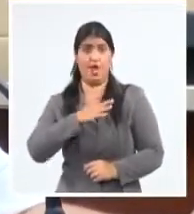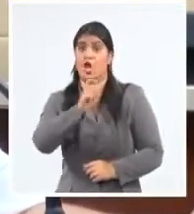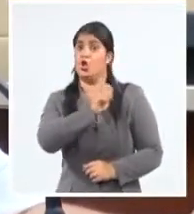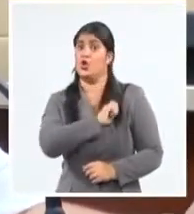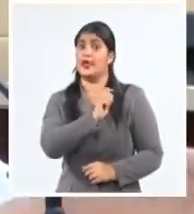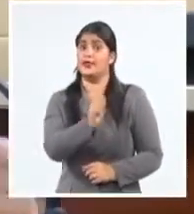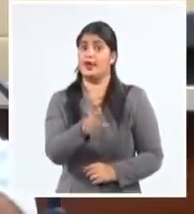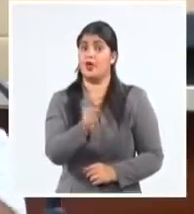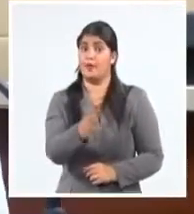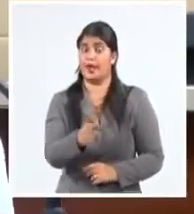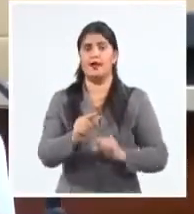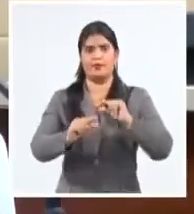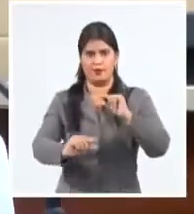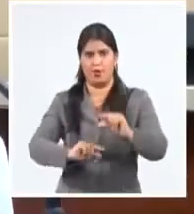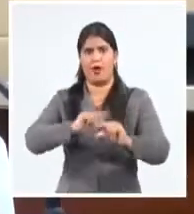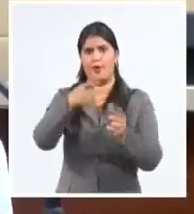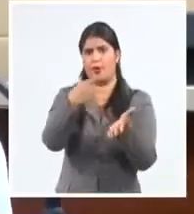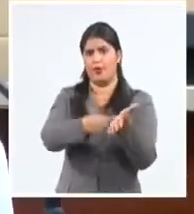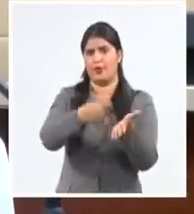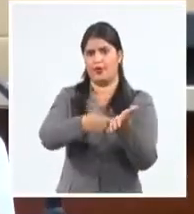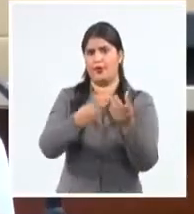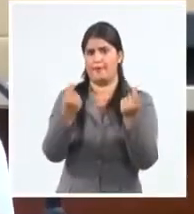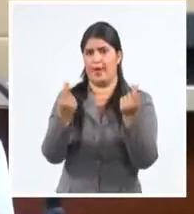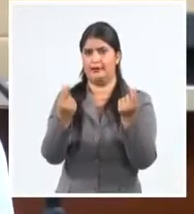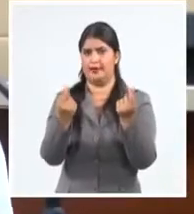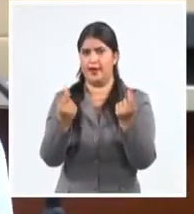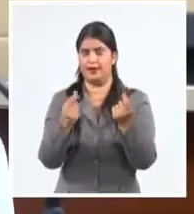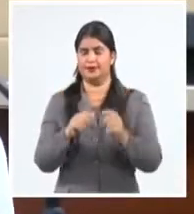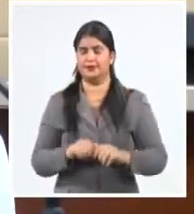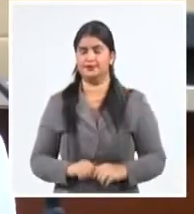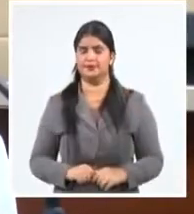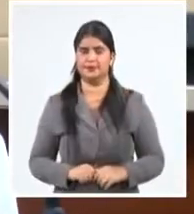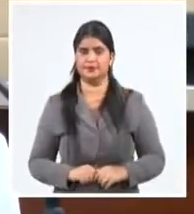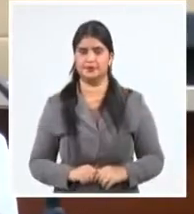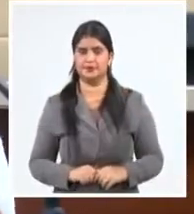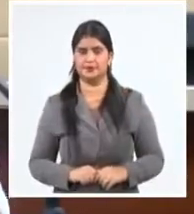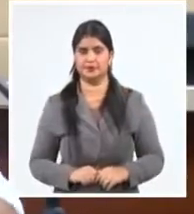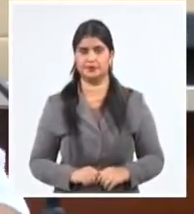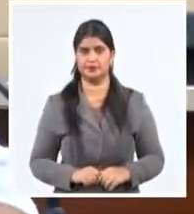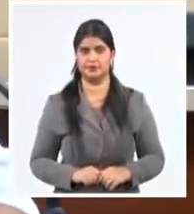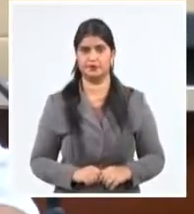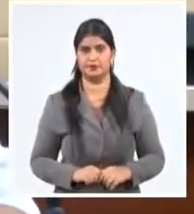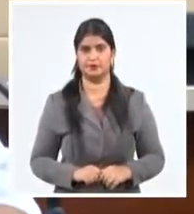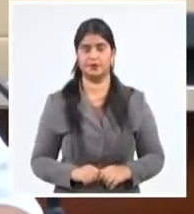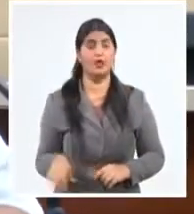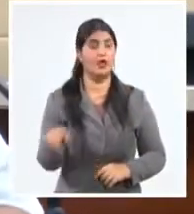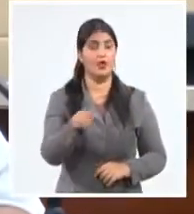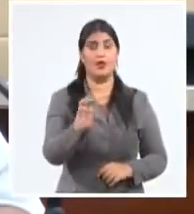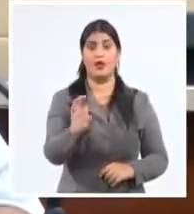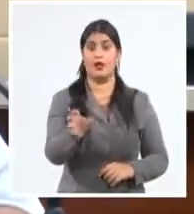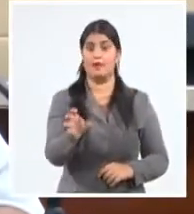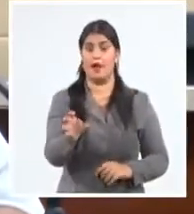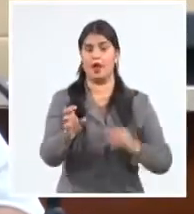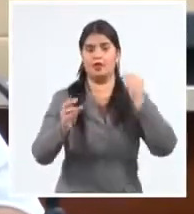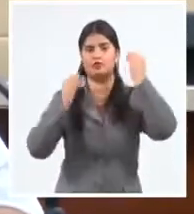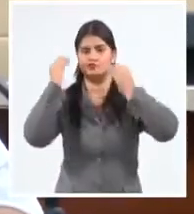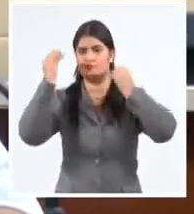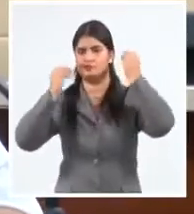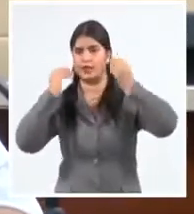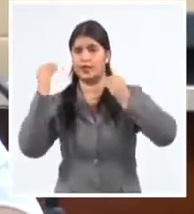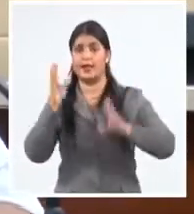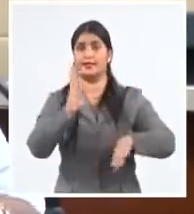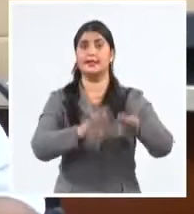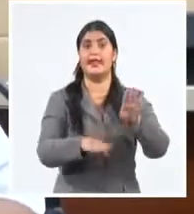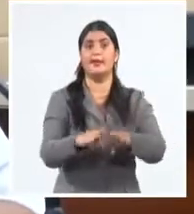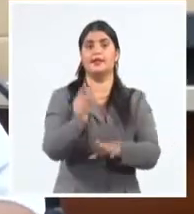necesarios. O entonces accedo a un crédito al consumo. El banco se ocupará de hacer un análisis de riesgo propiamente por cada uno de los